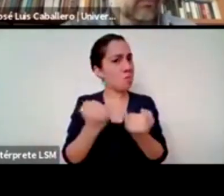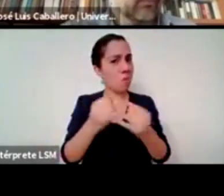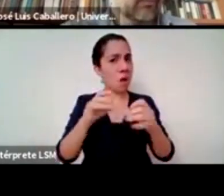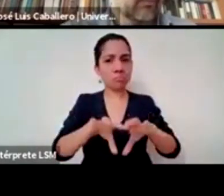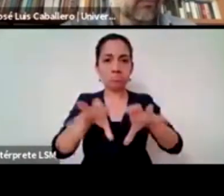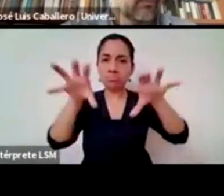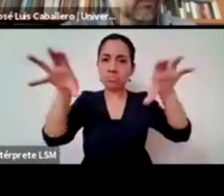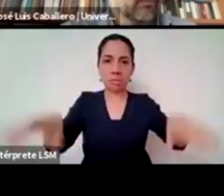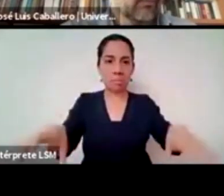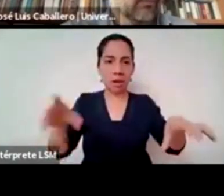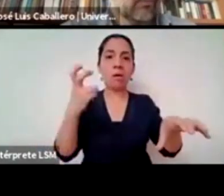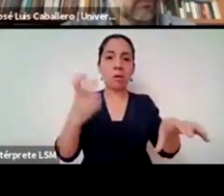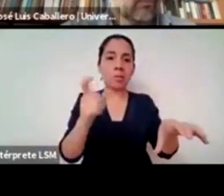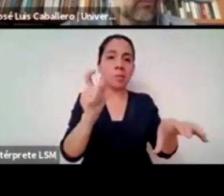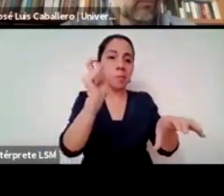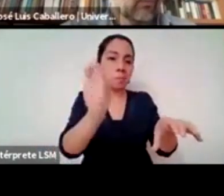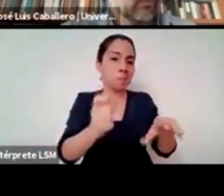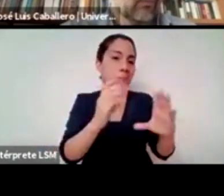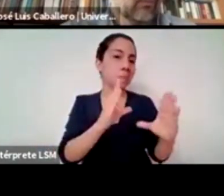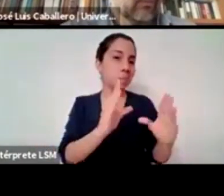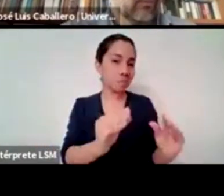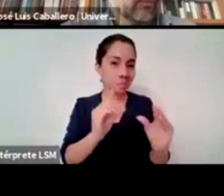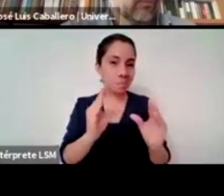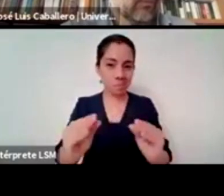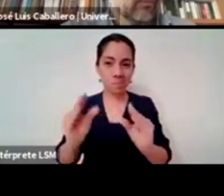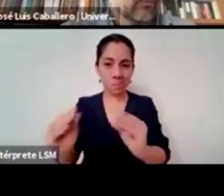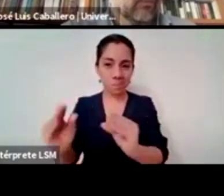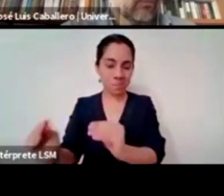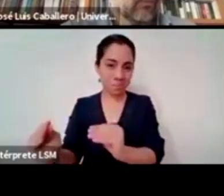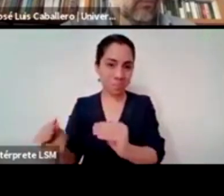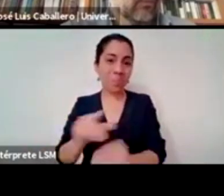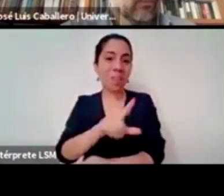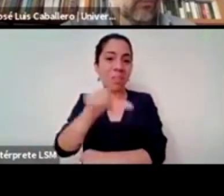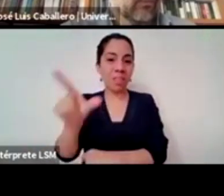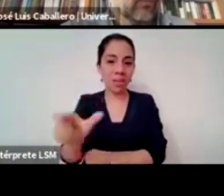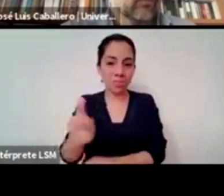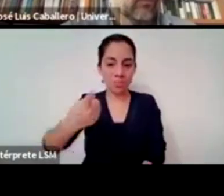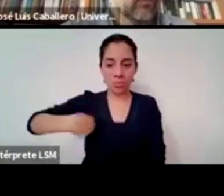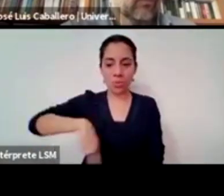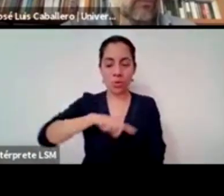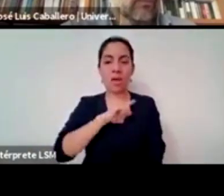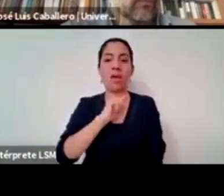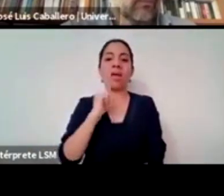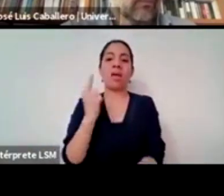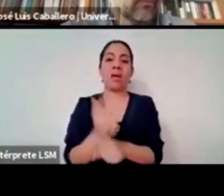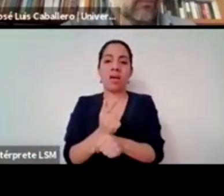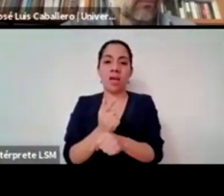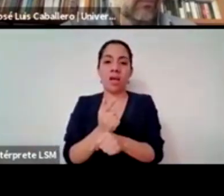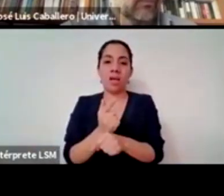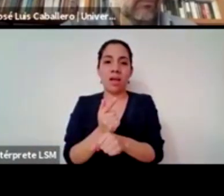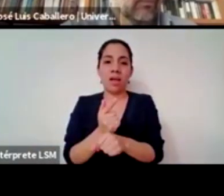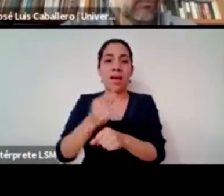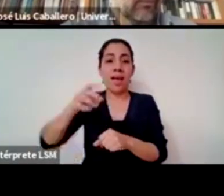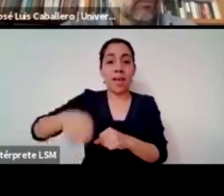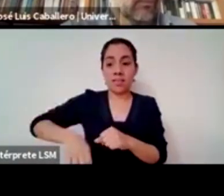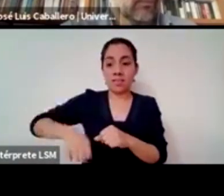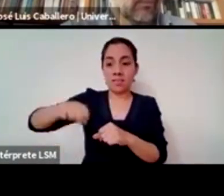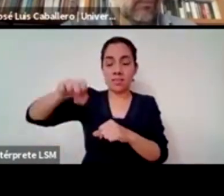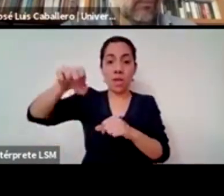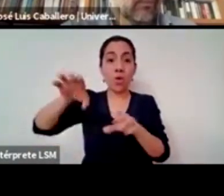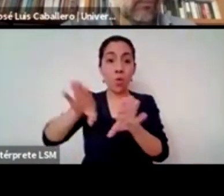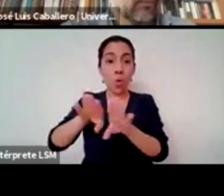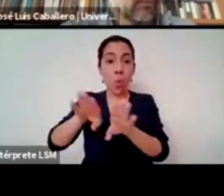pues creo que eso desemboca en una imagen de mujeres desde la infancia